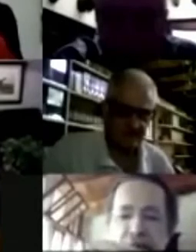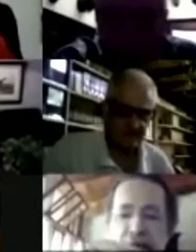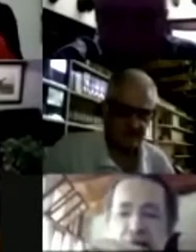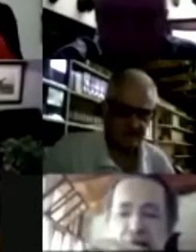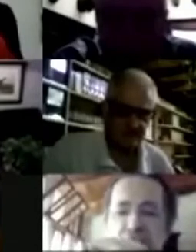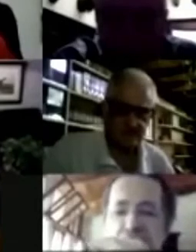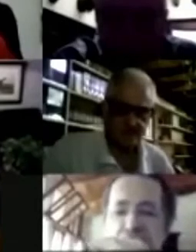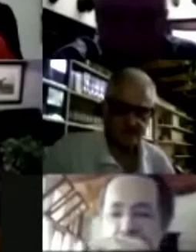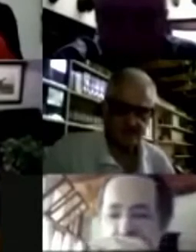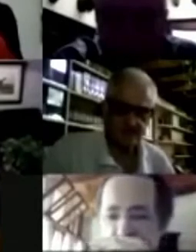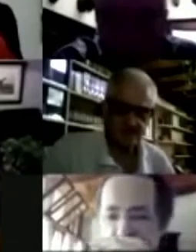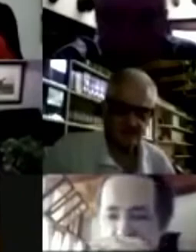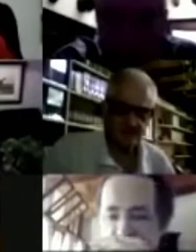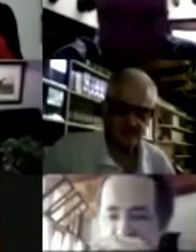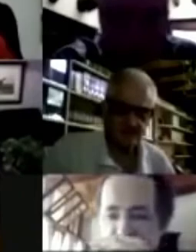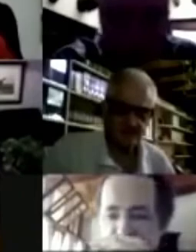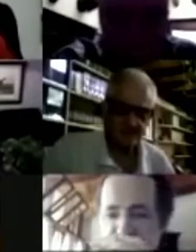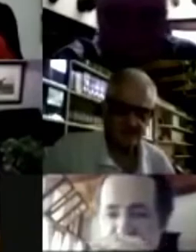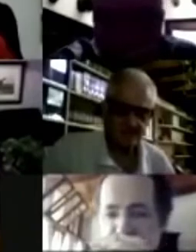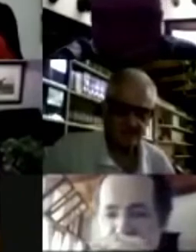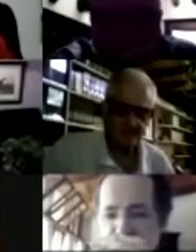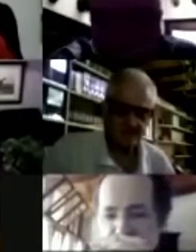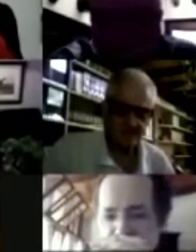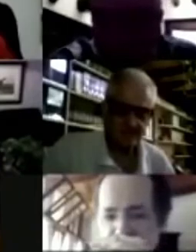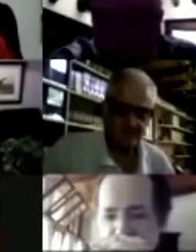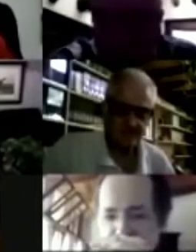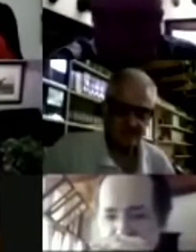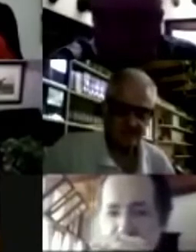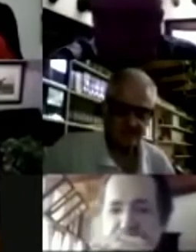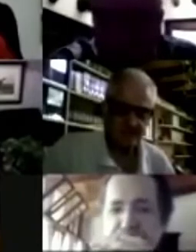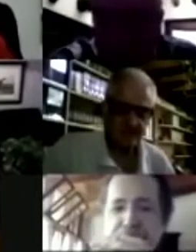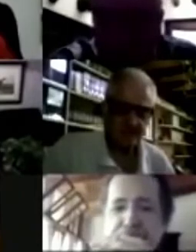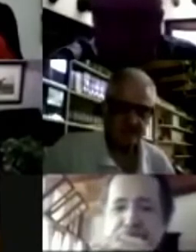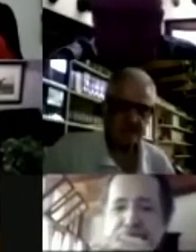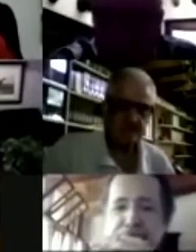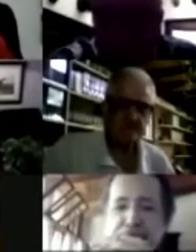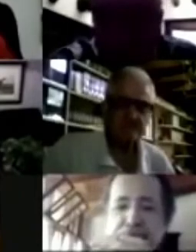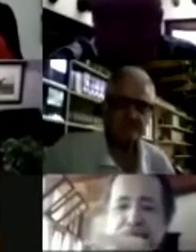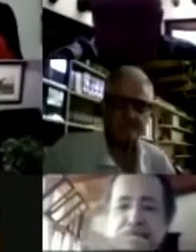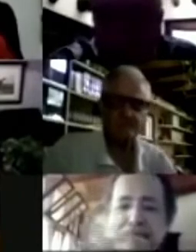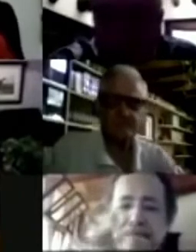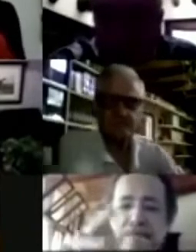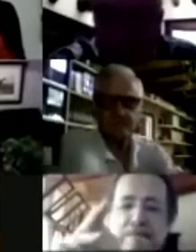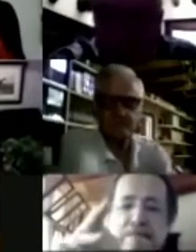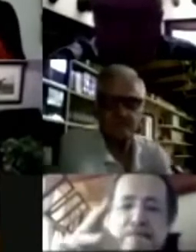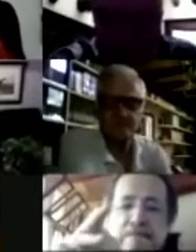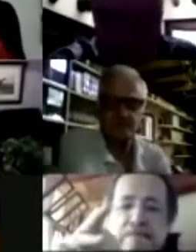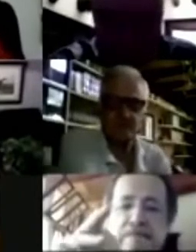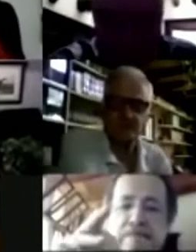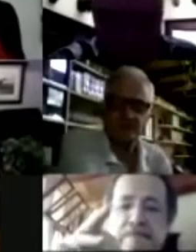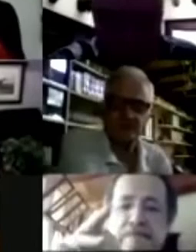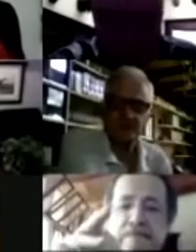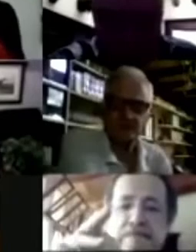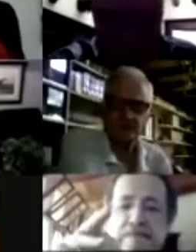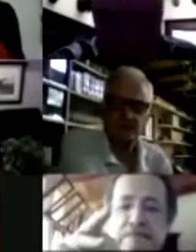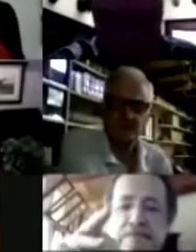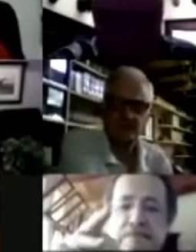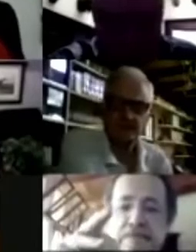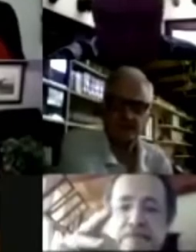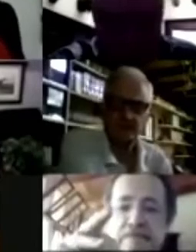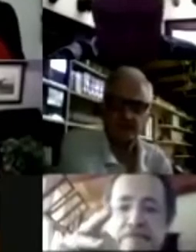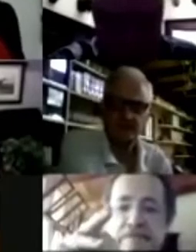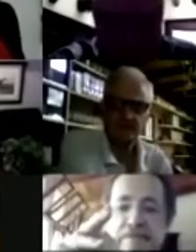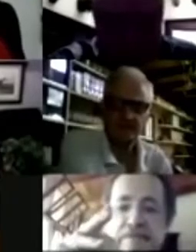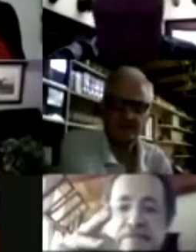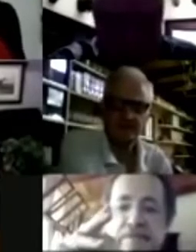decir que la ley de extinción de dominio, que te puede llevar a la cárcel porque sospechen que tu patrimonio es ilícito o viene de un